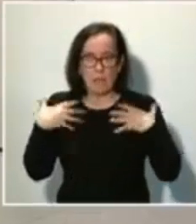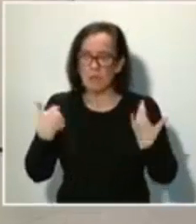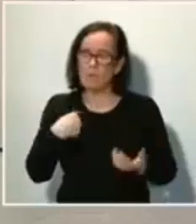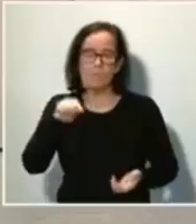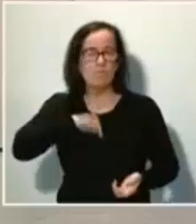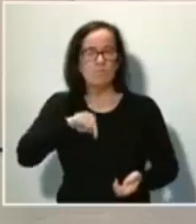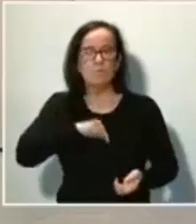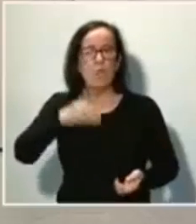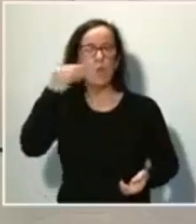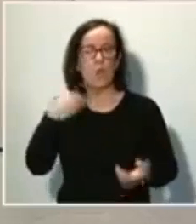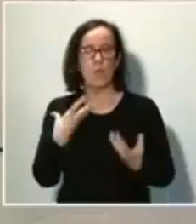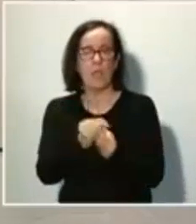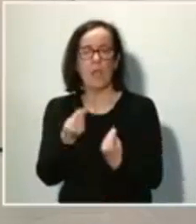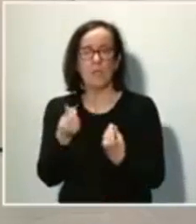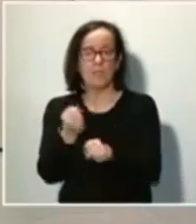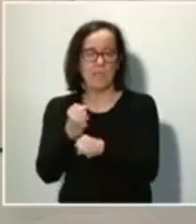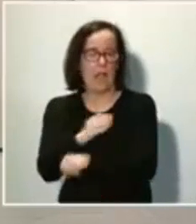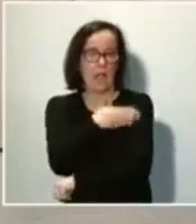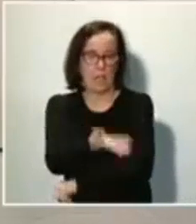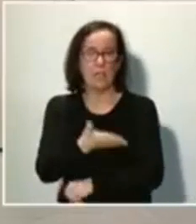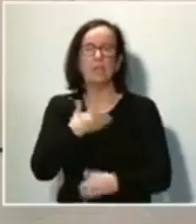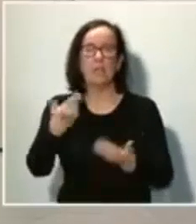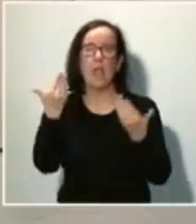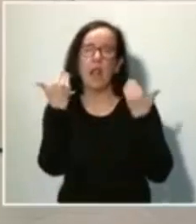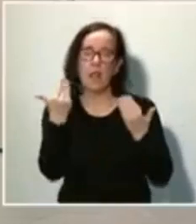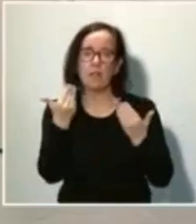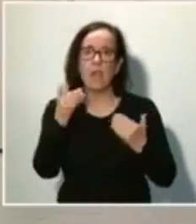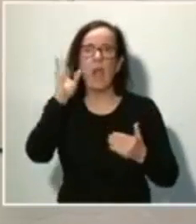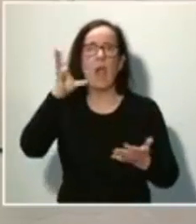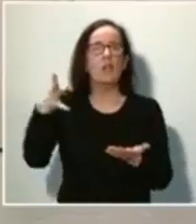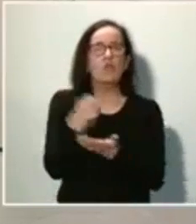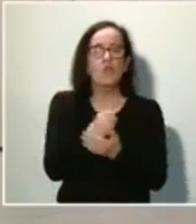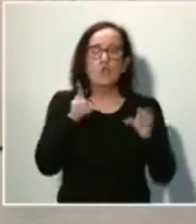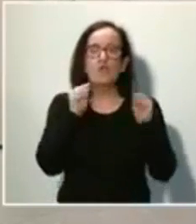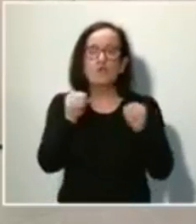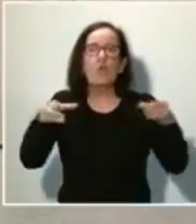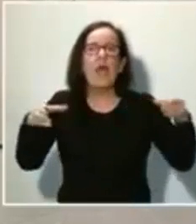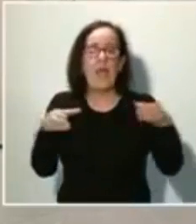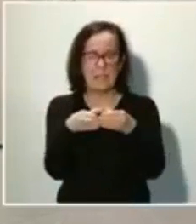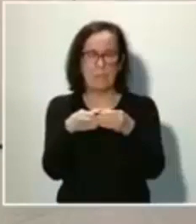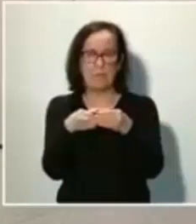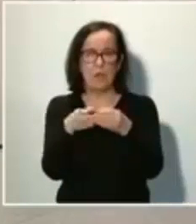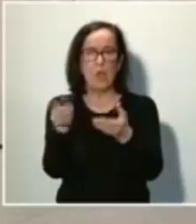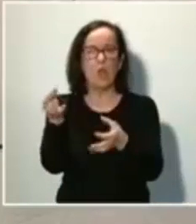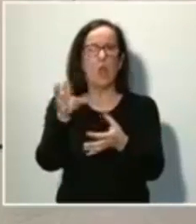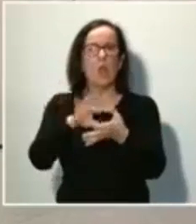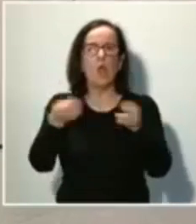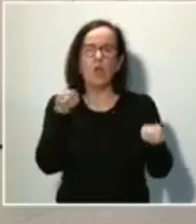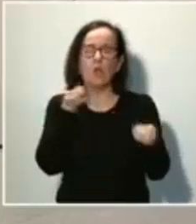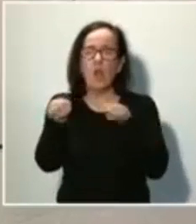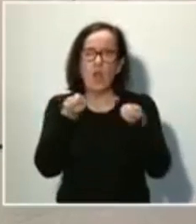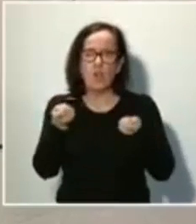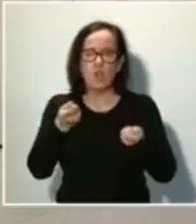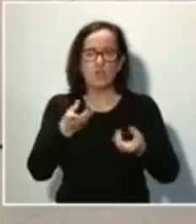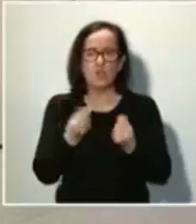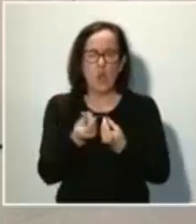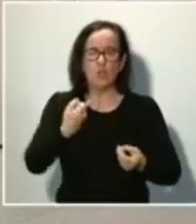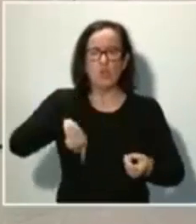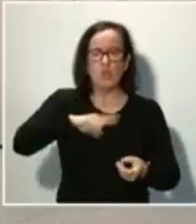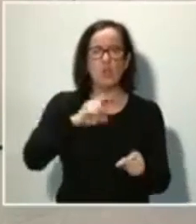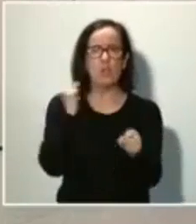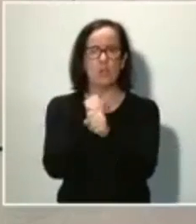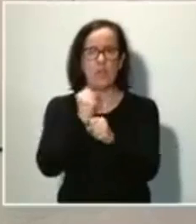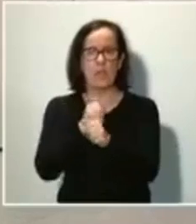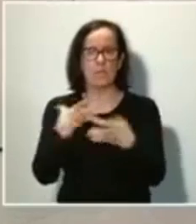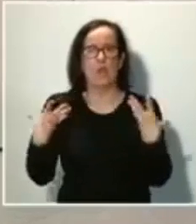trabajar a su lado. Quiero agradecerle también a todo su equipo la coordinación que han llevado a cabo con nosotros y el trabajo conjunto que